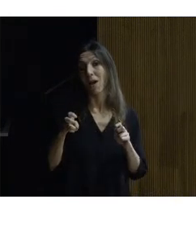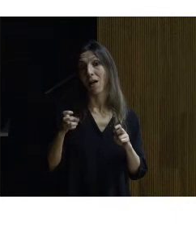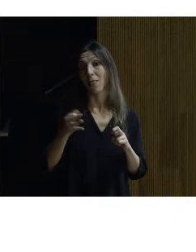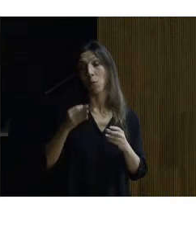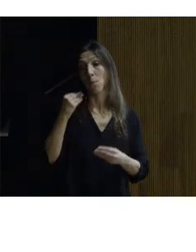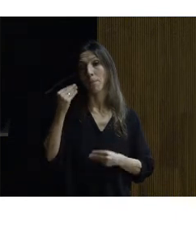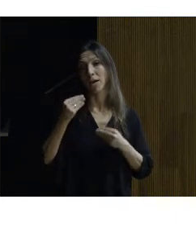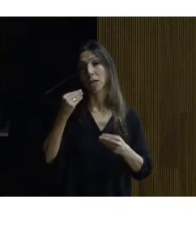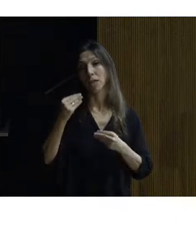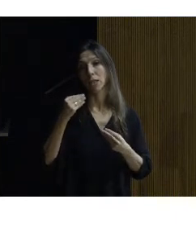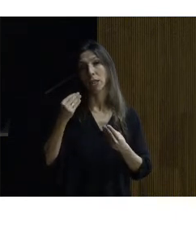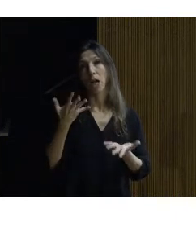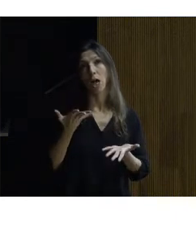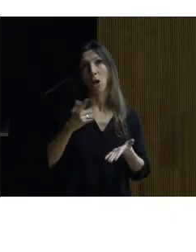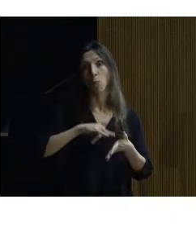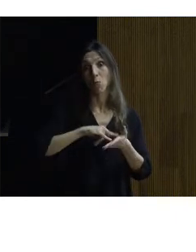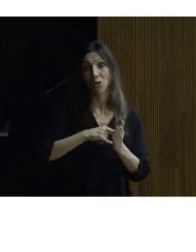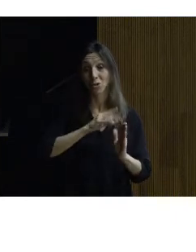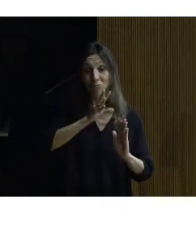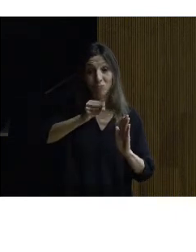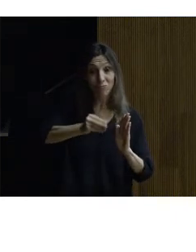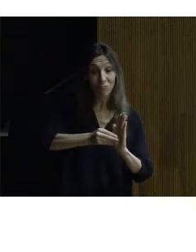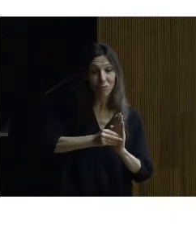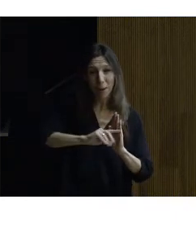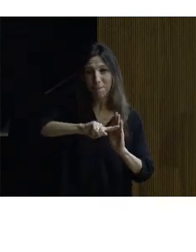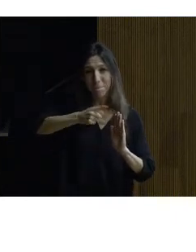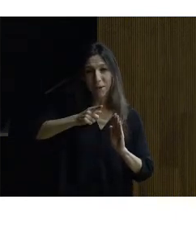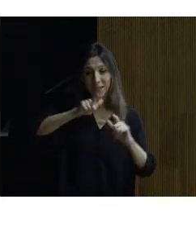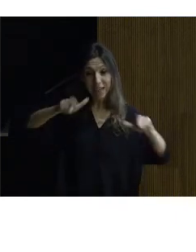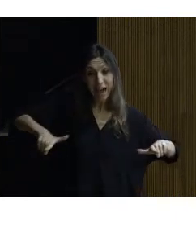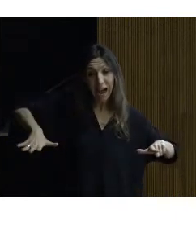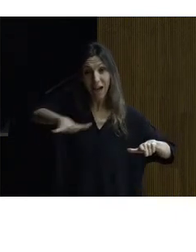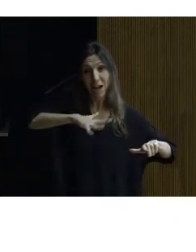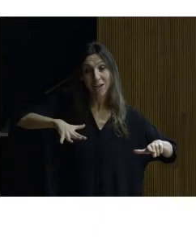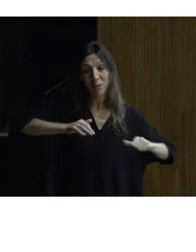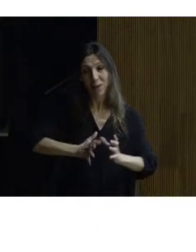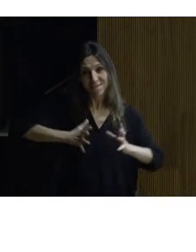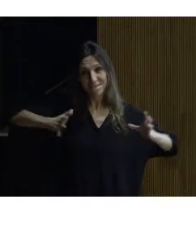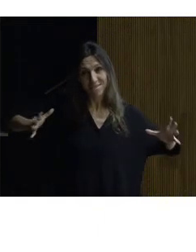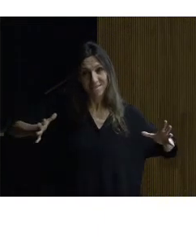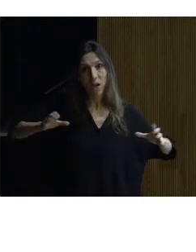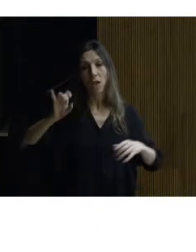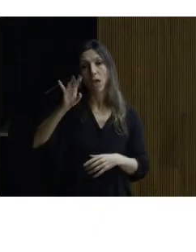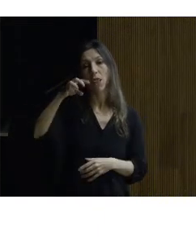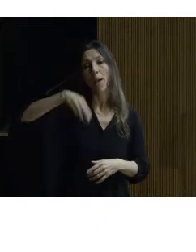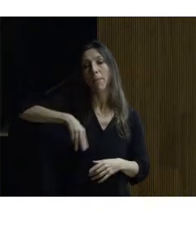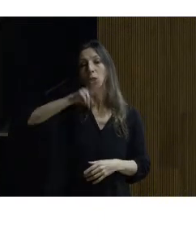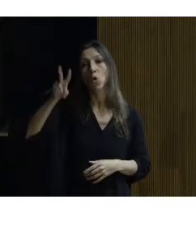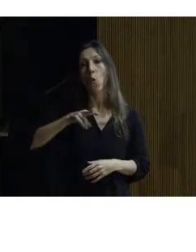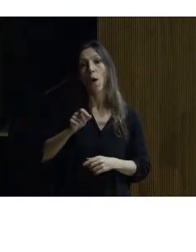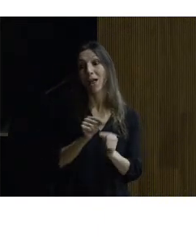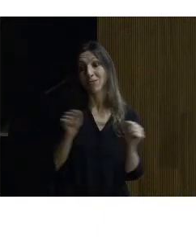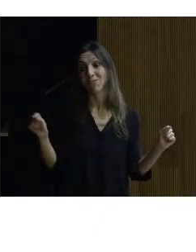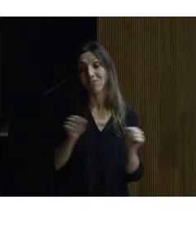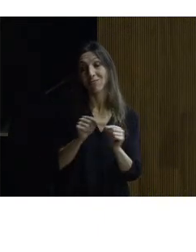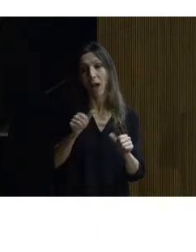reflejar en el proyecto sobre todo en recintos en grandes recintos o en recintos como os digo a partir de 15 metros cuadrados con los que nos